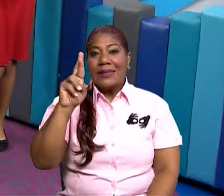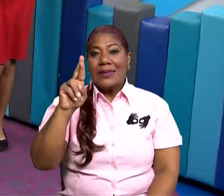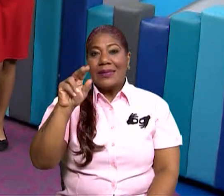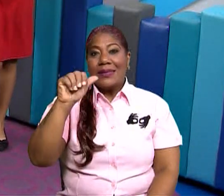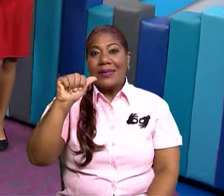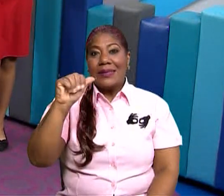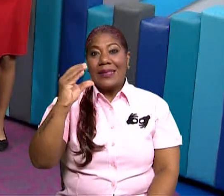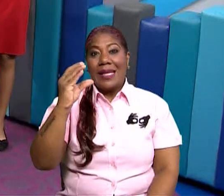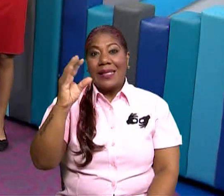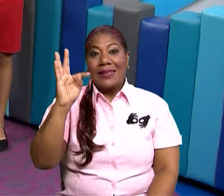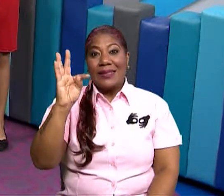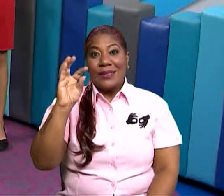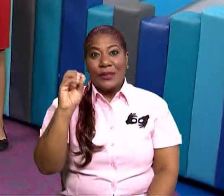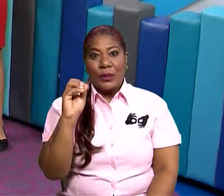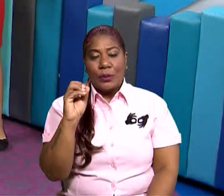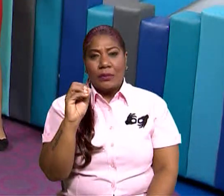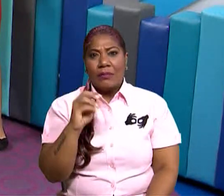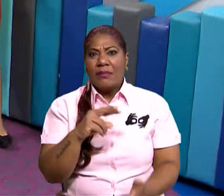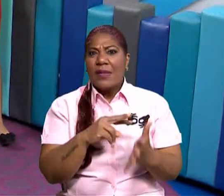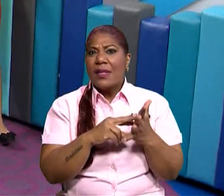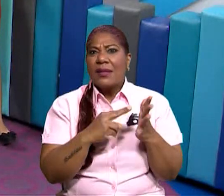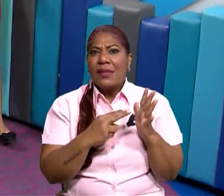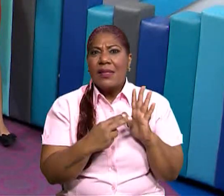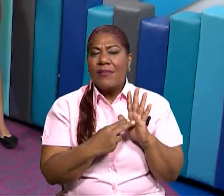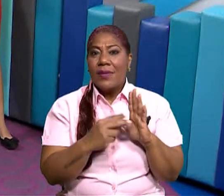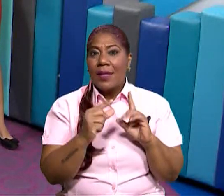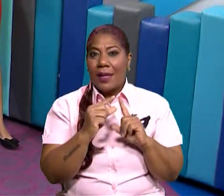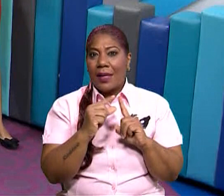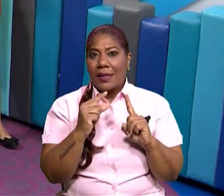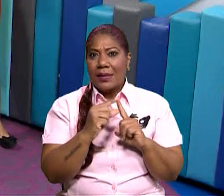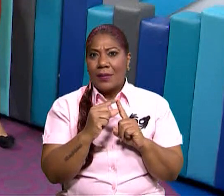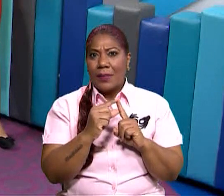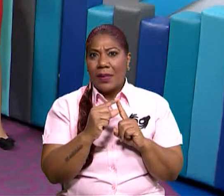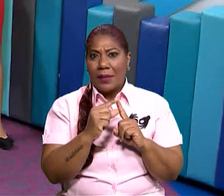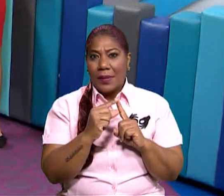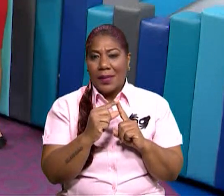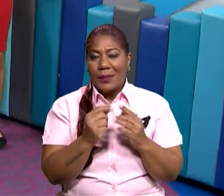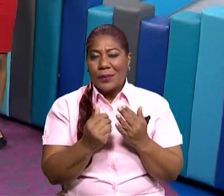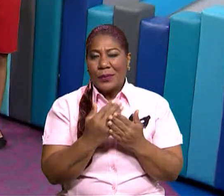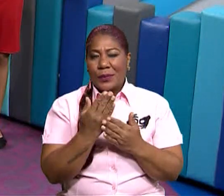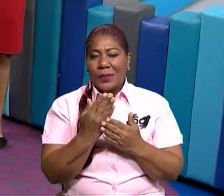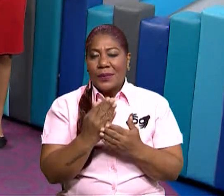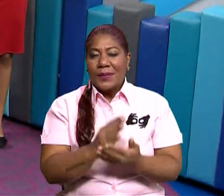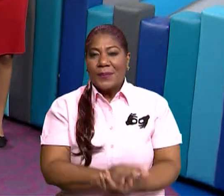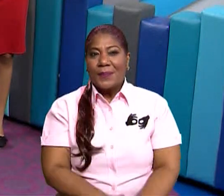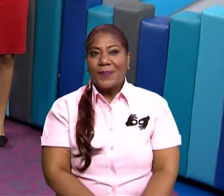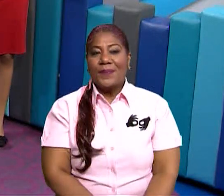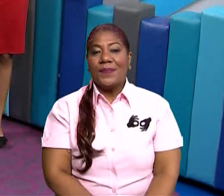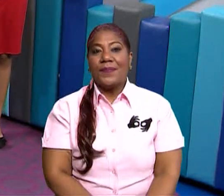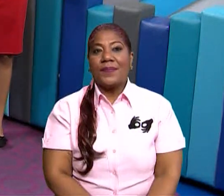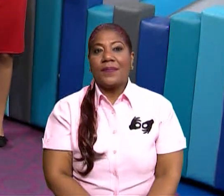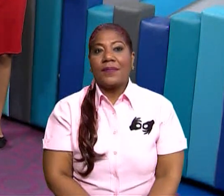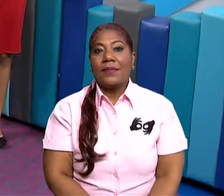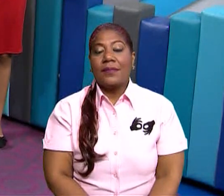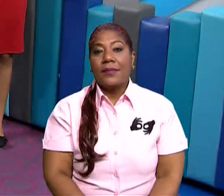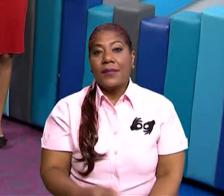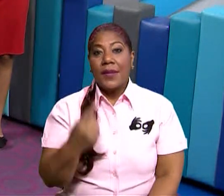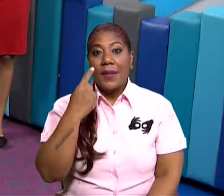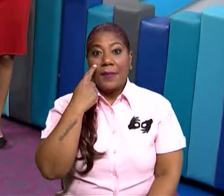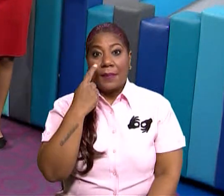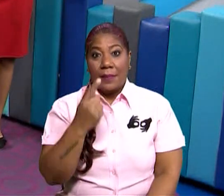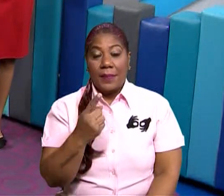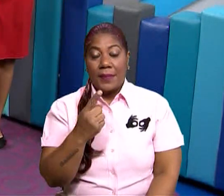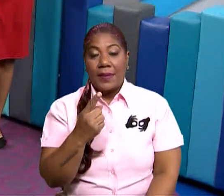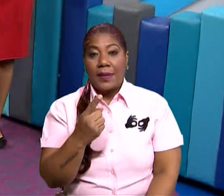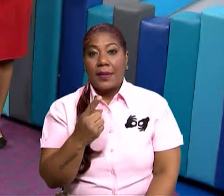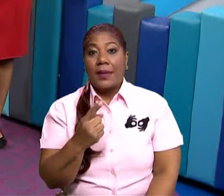ratito. Vamos a ir descubriendo qué son esos estratos del bosque. Así es. Bueno, maestra, ¿me puede leer lo que está en pantalla? Seguimos.